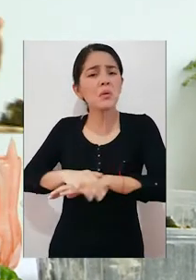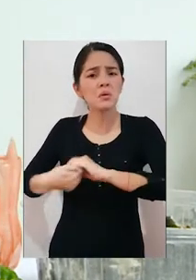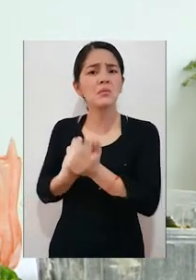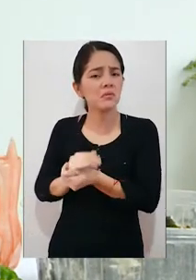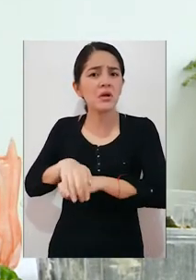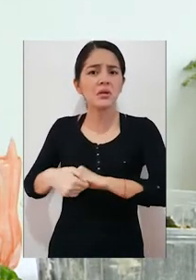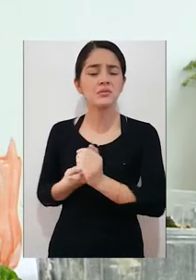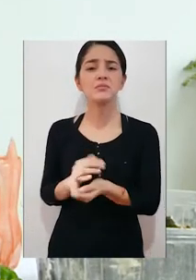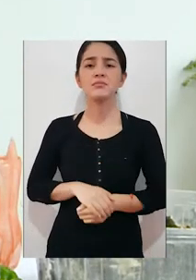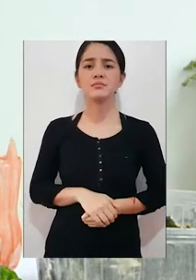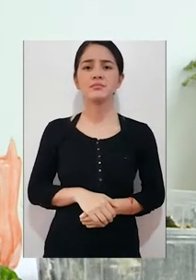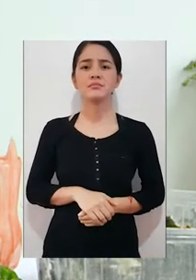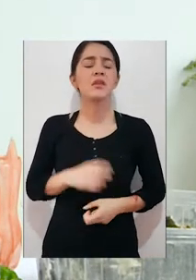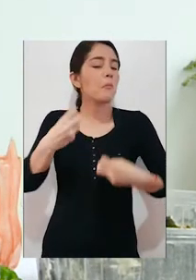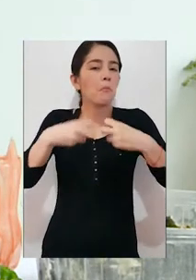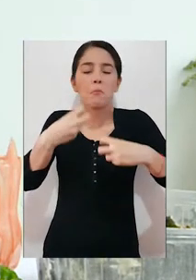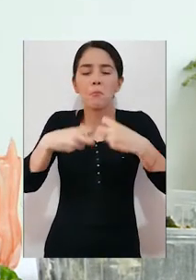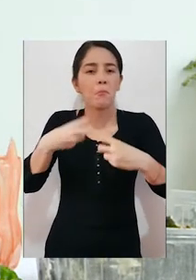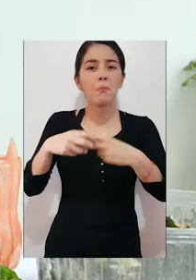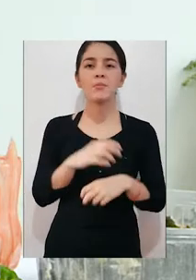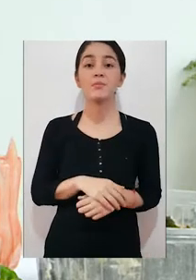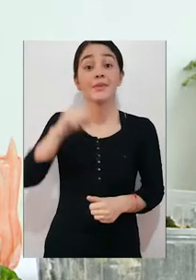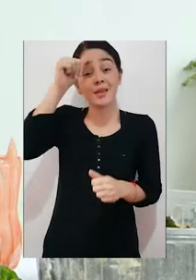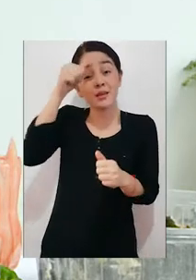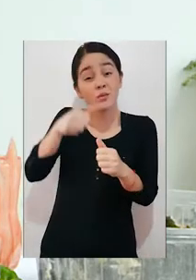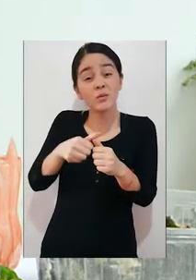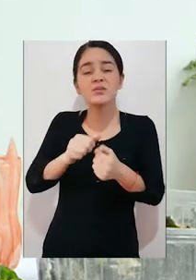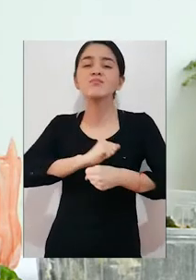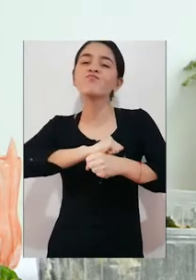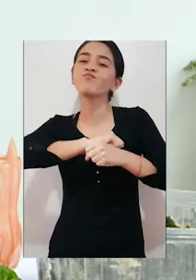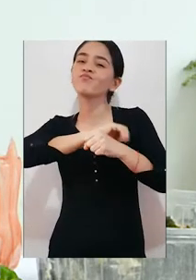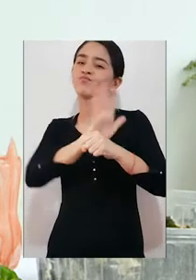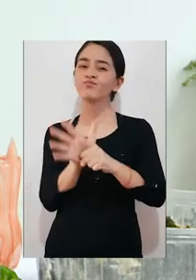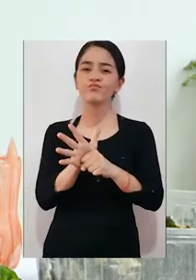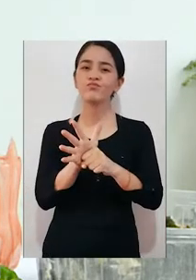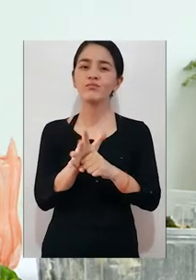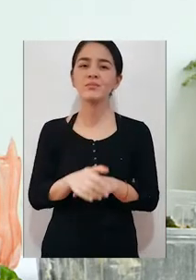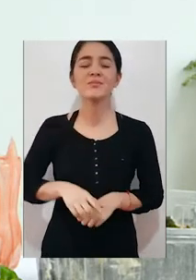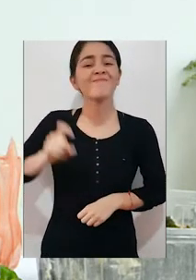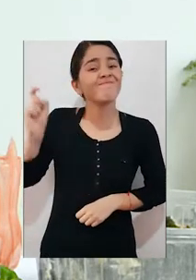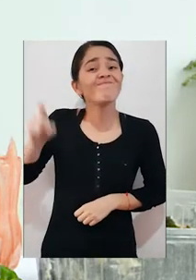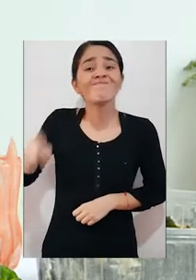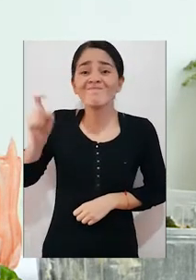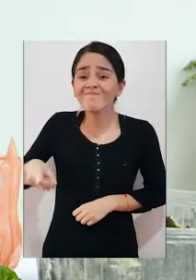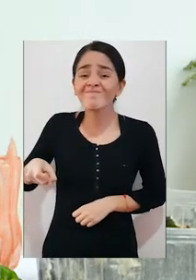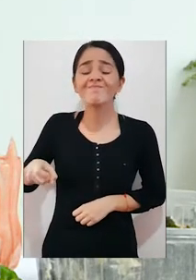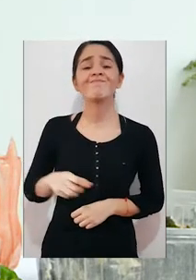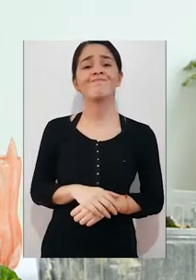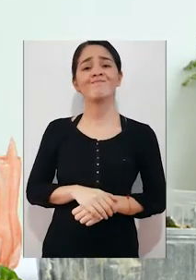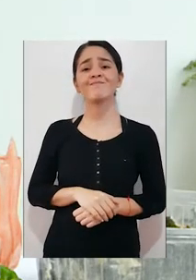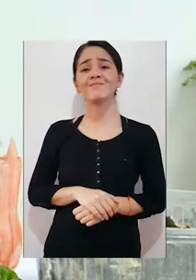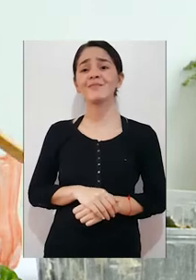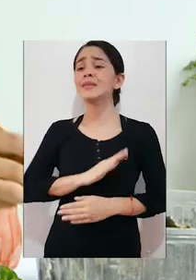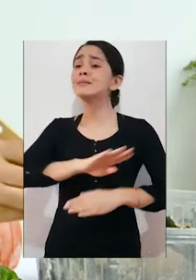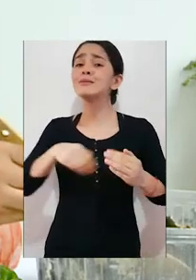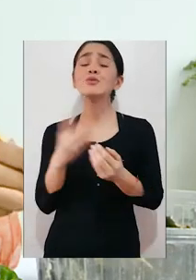manos después no hay ningún problema recuerden que en ese momento es muy oportuno es muy necesario al igual